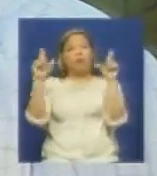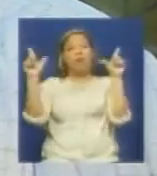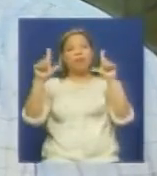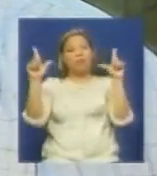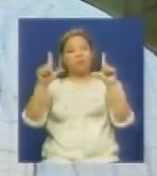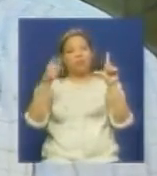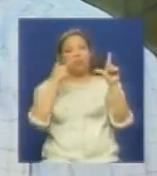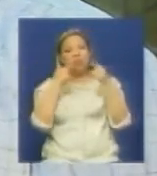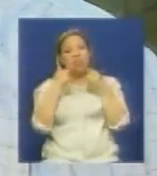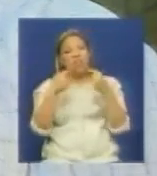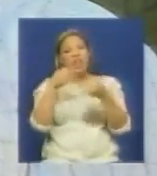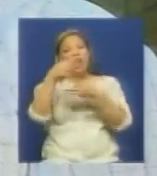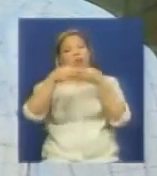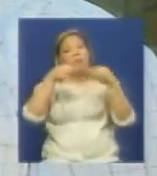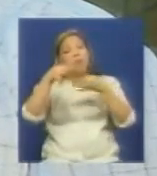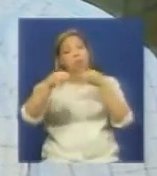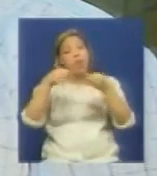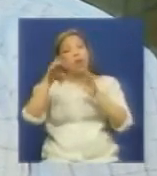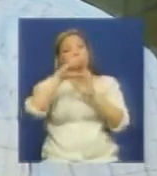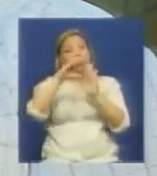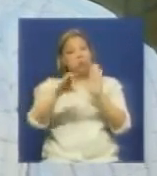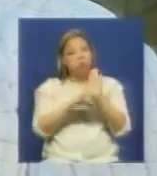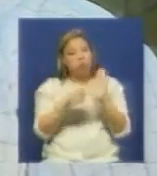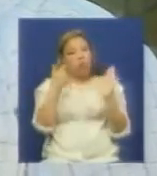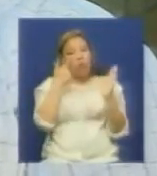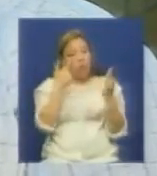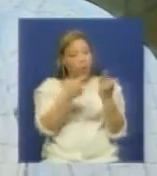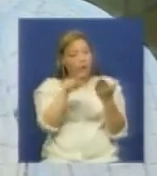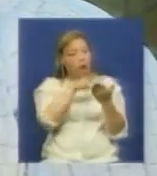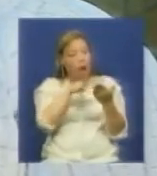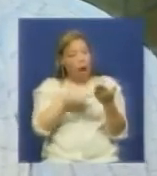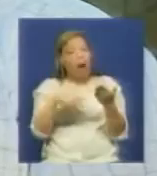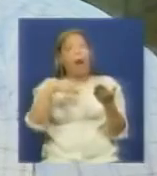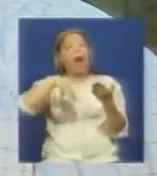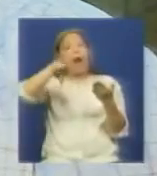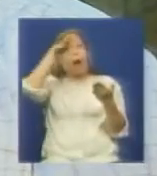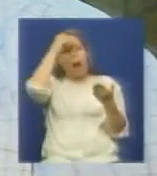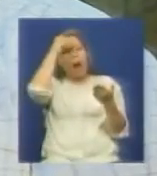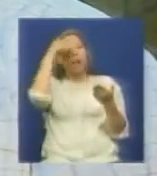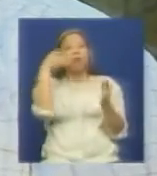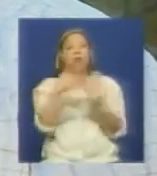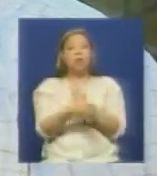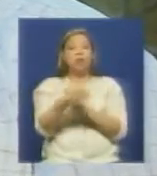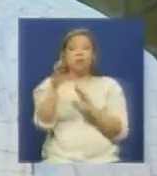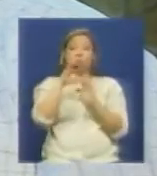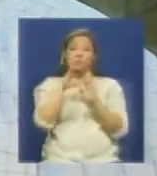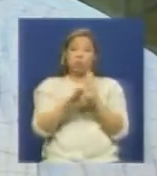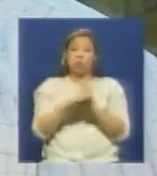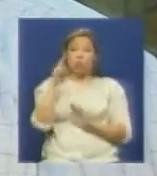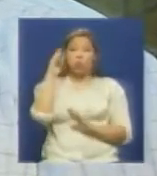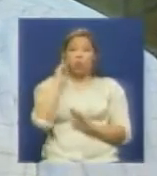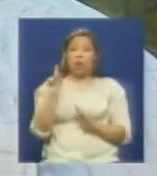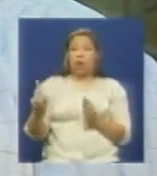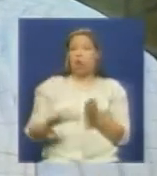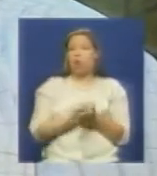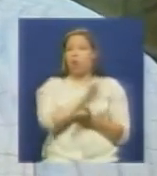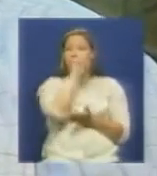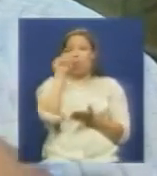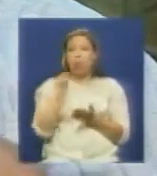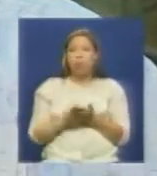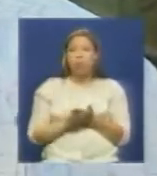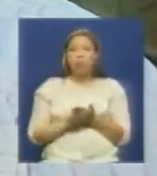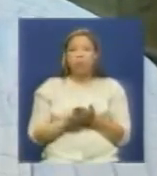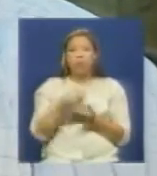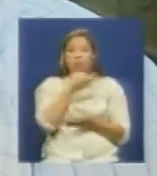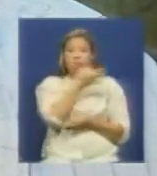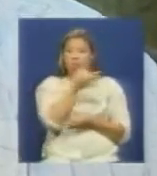manejar su constitución hoy en día podemos decir que la constitución de la república boliviana de Venezuela es una de las constituciones